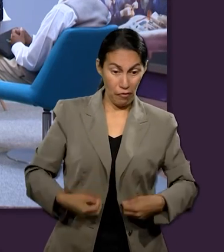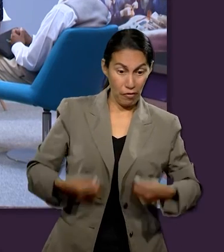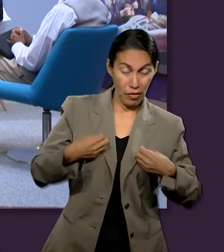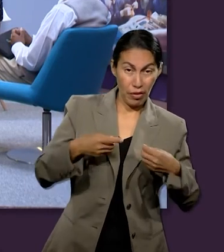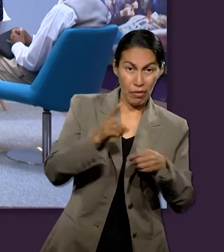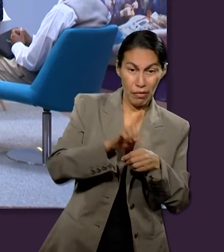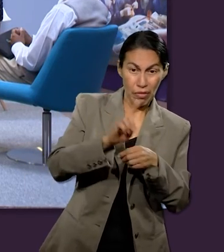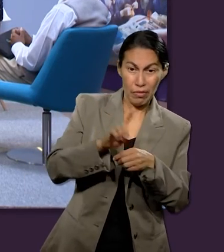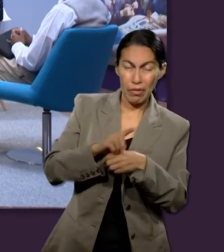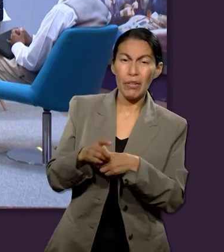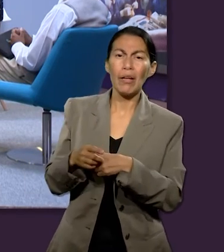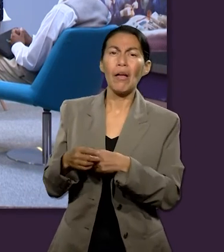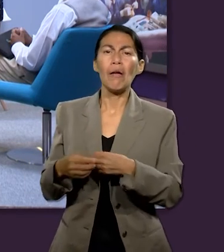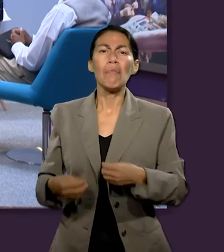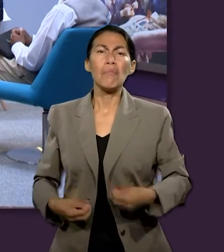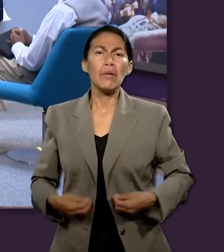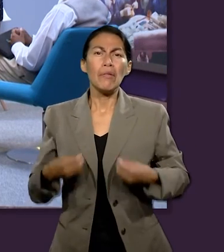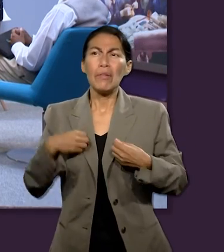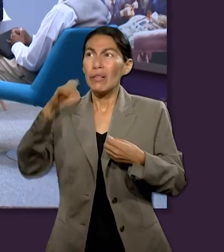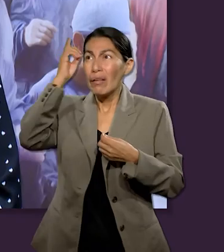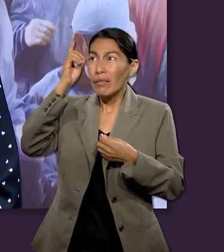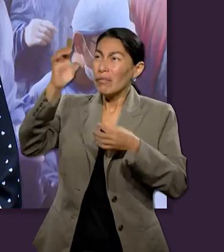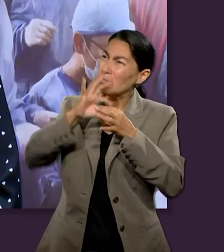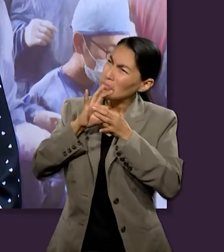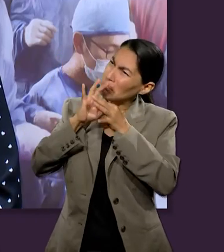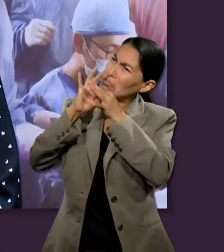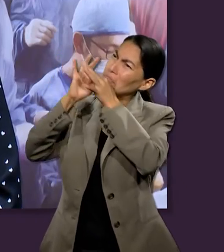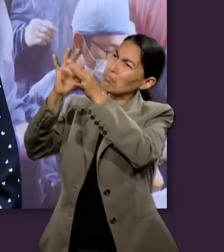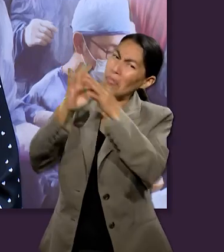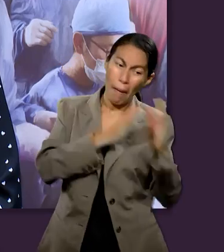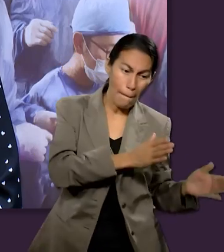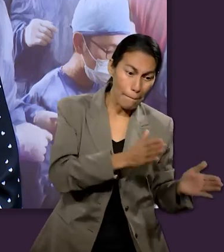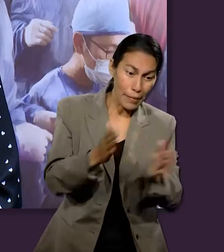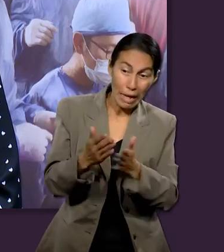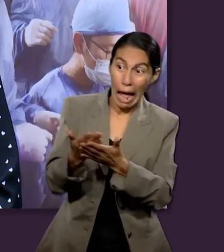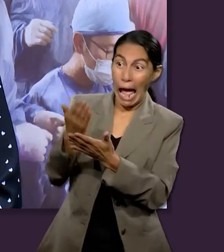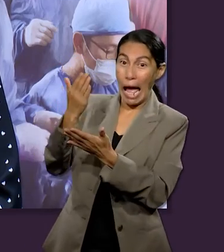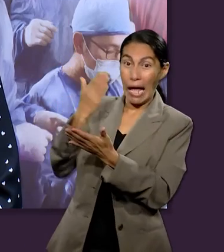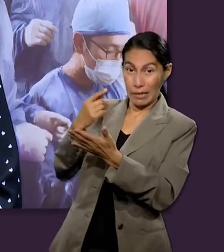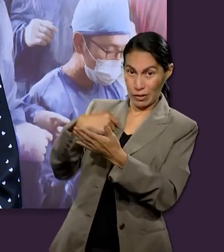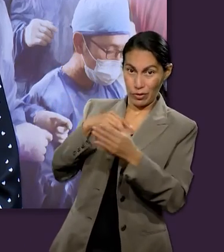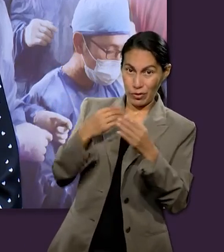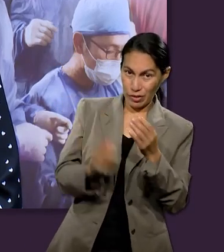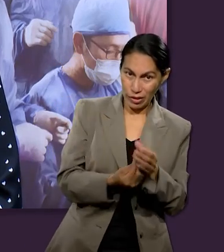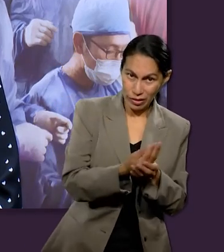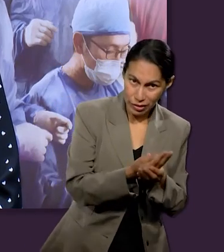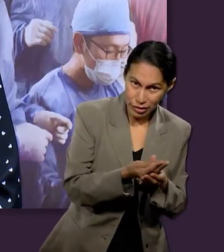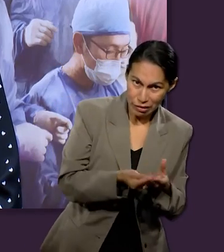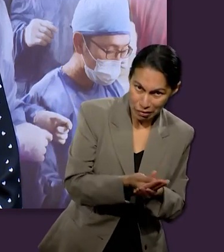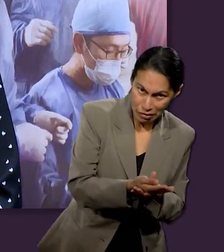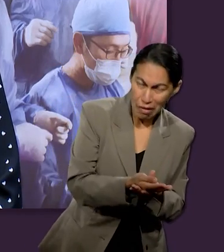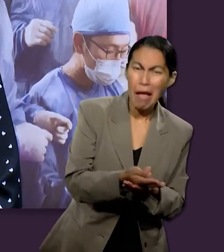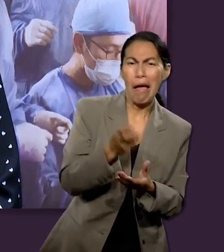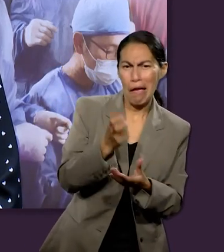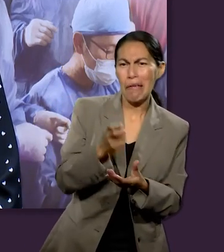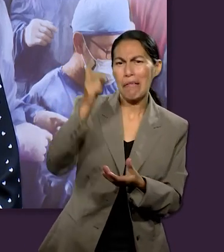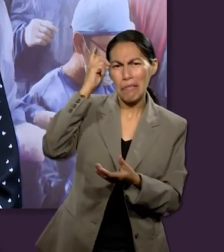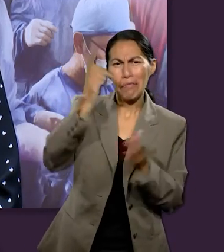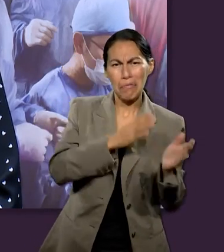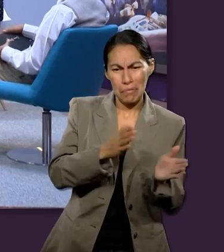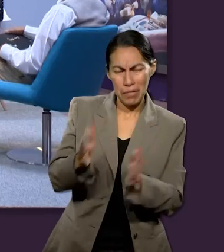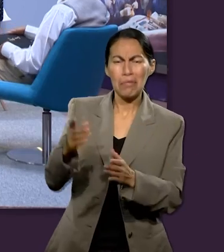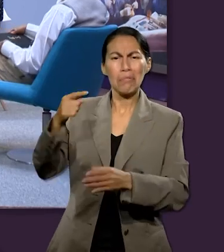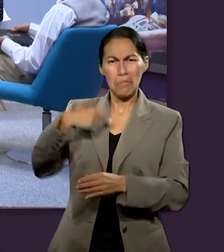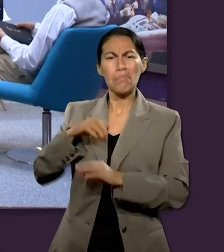texto bíblico para cada faceta de la vida el inicio de la mía se fundamenta en Dios y sus planes mucho antes de que yo naciera